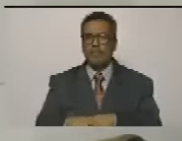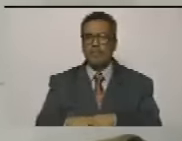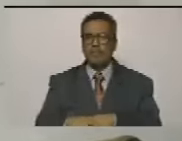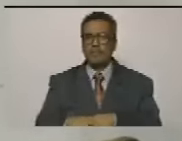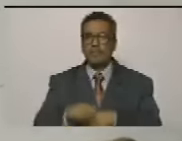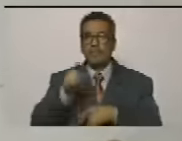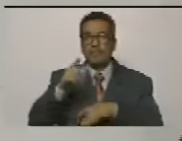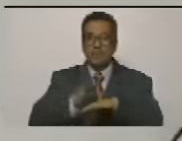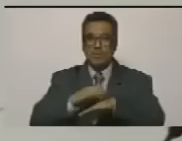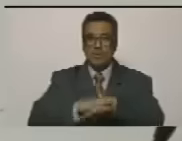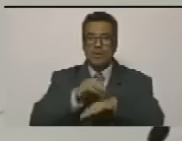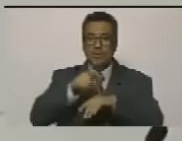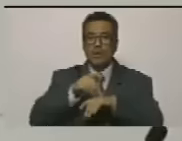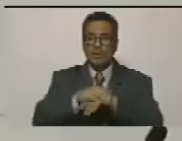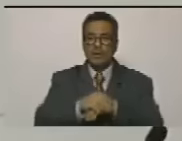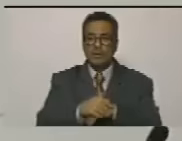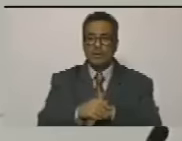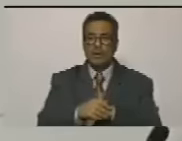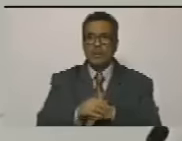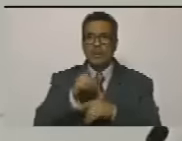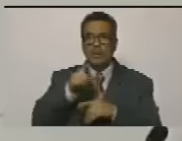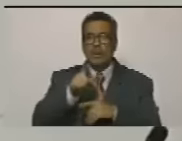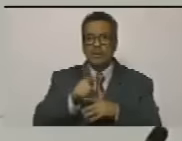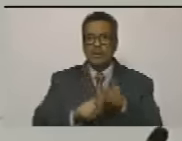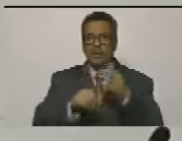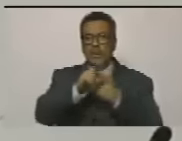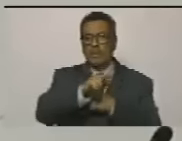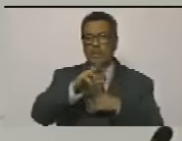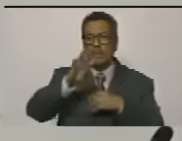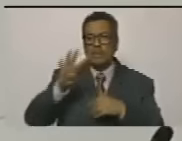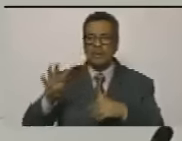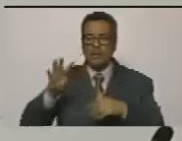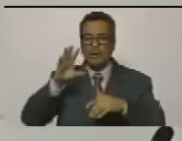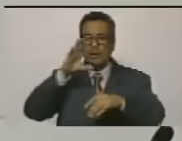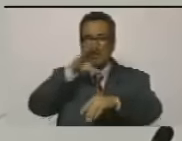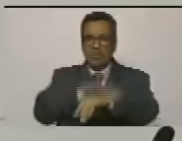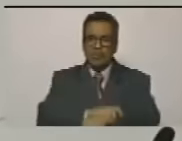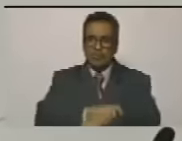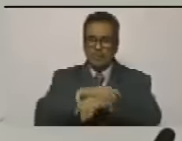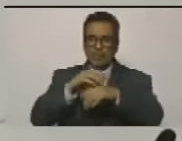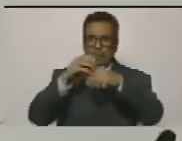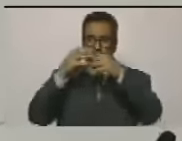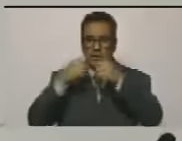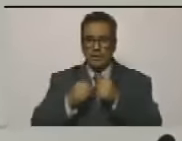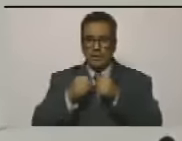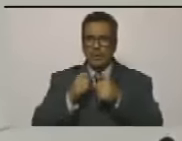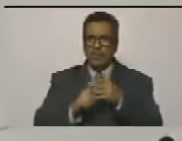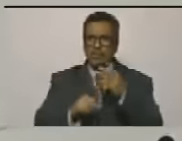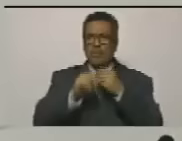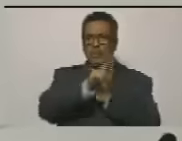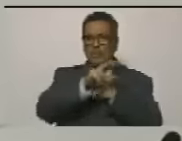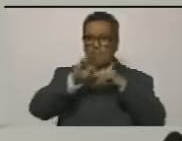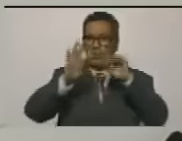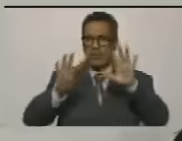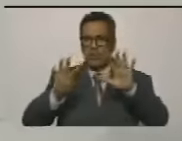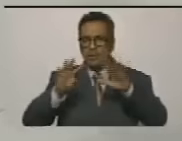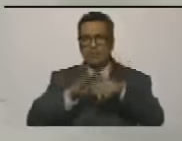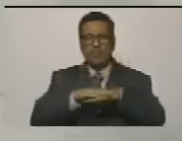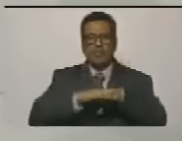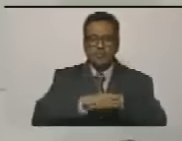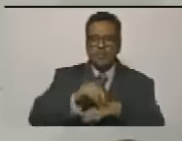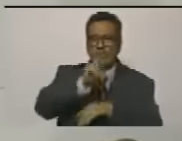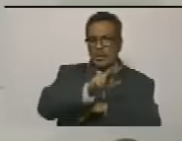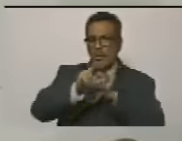somos culpables de que ya hay 34 detenidos somos culpables 37 detenidos somos culpables